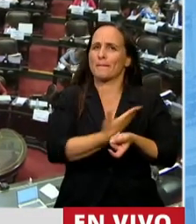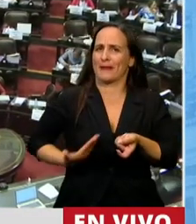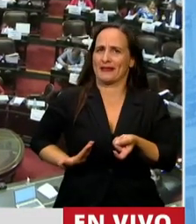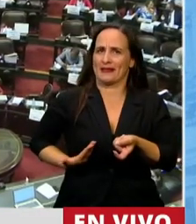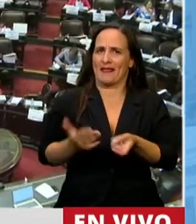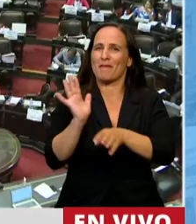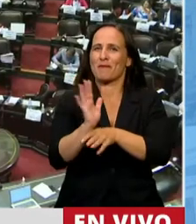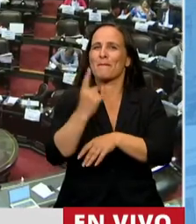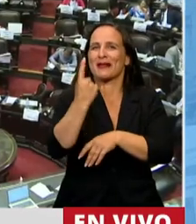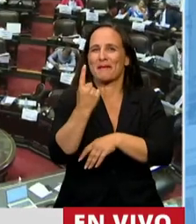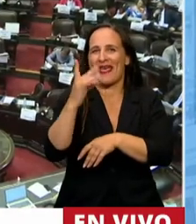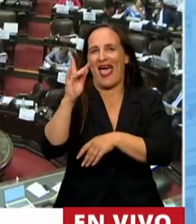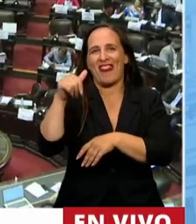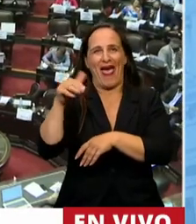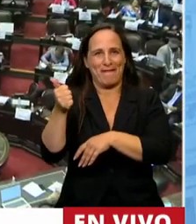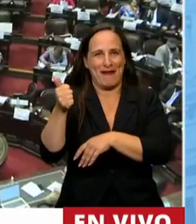gracias, señor presidente.